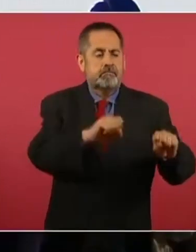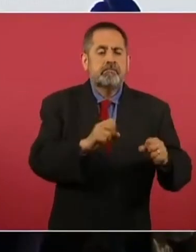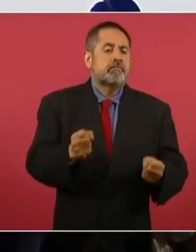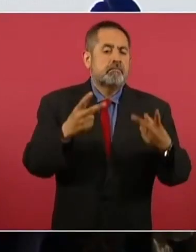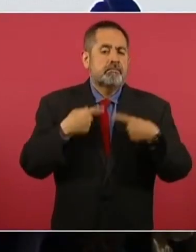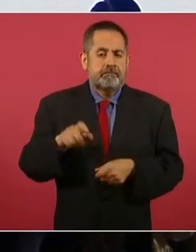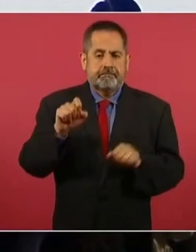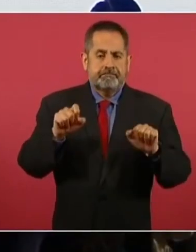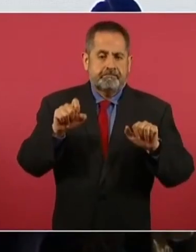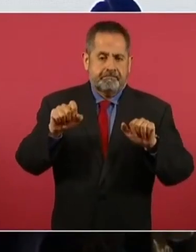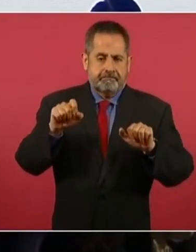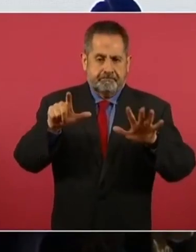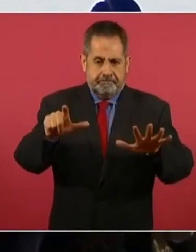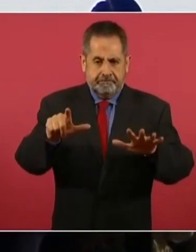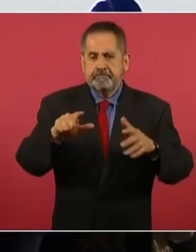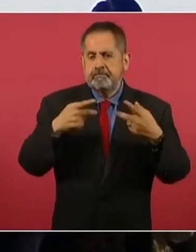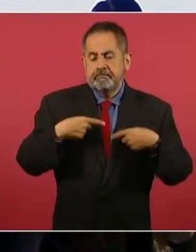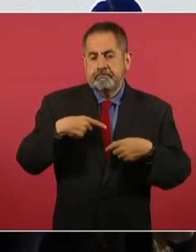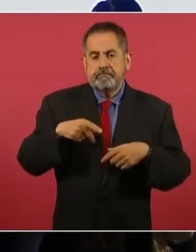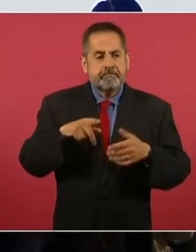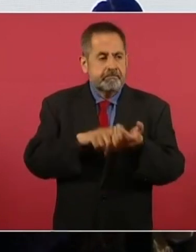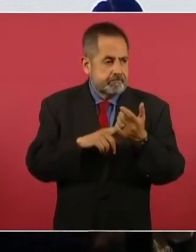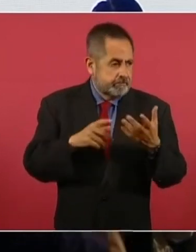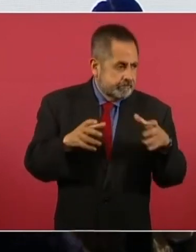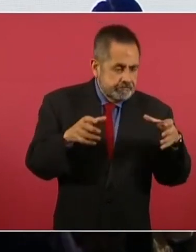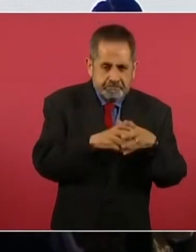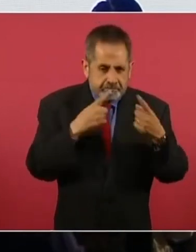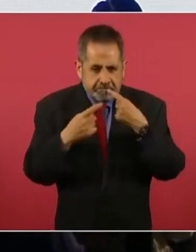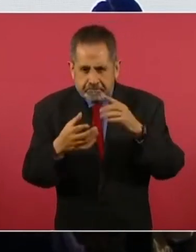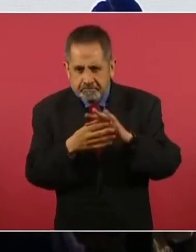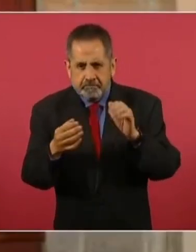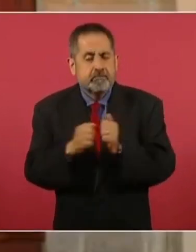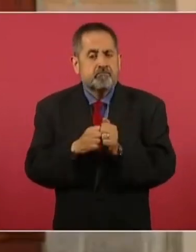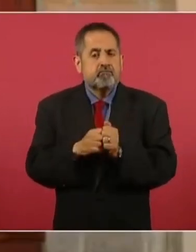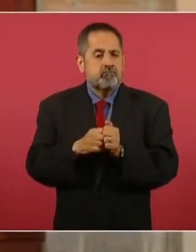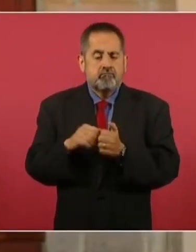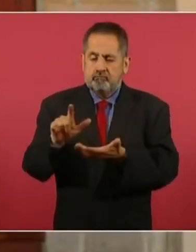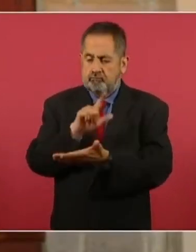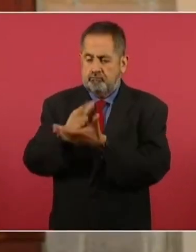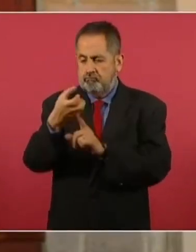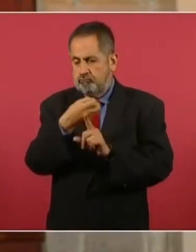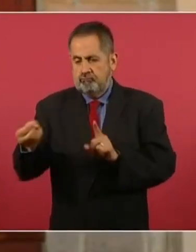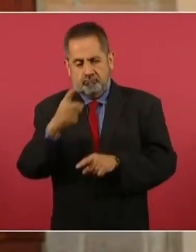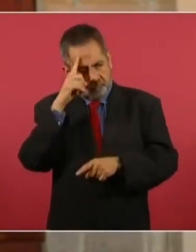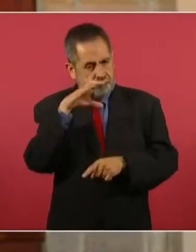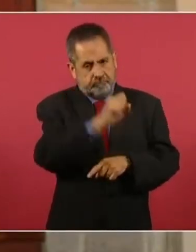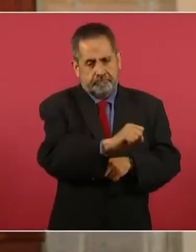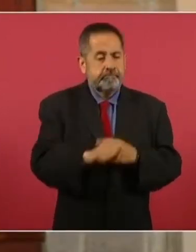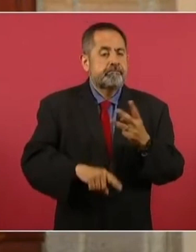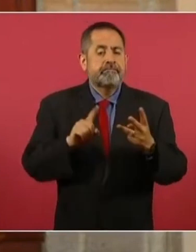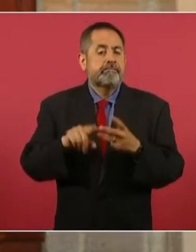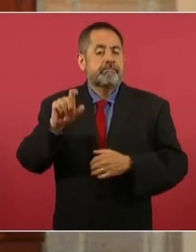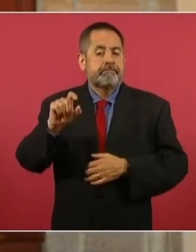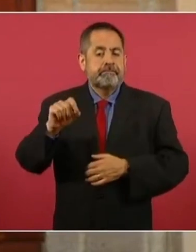y o buscados evidentemente con orden de aprehensión y 20 vinculados a